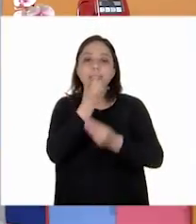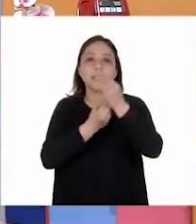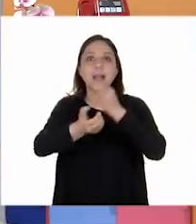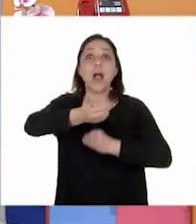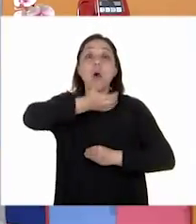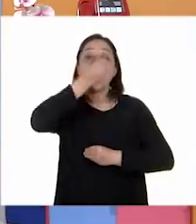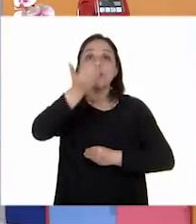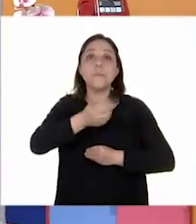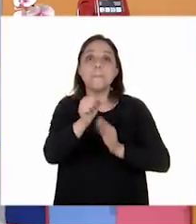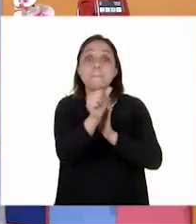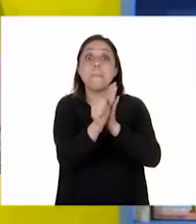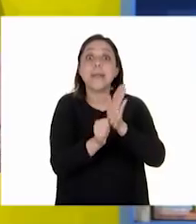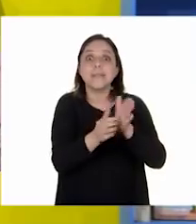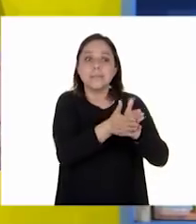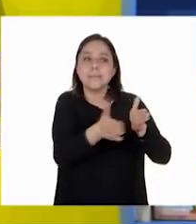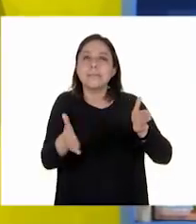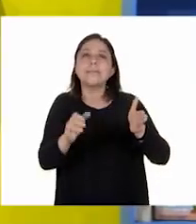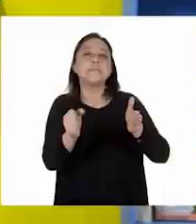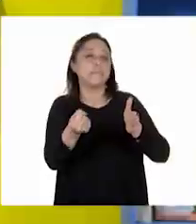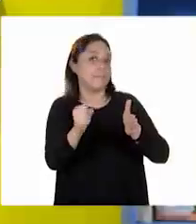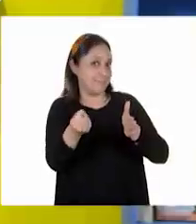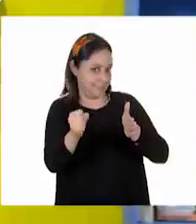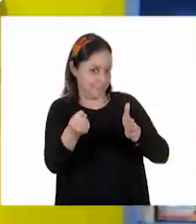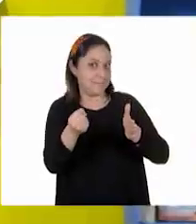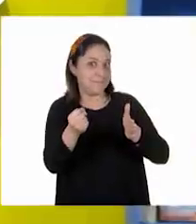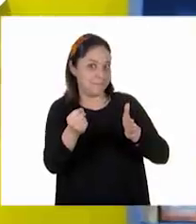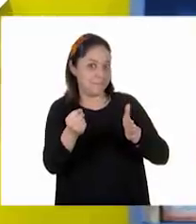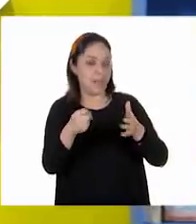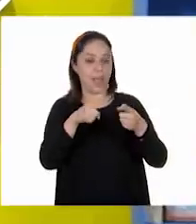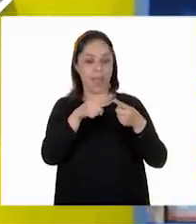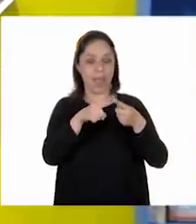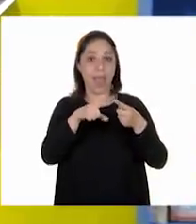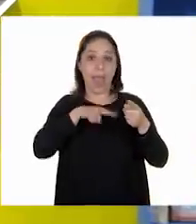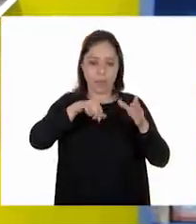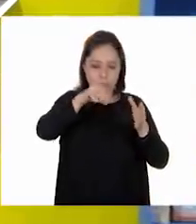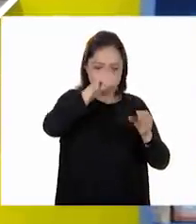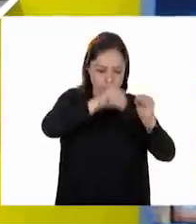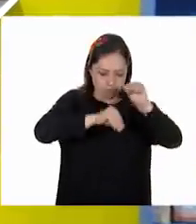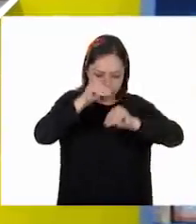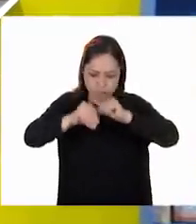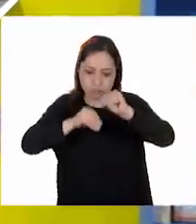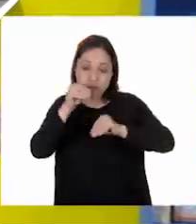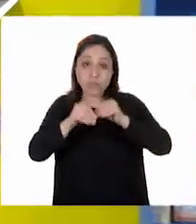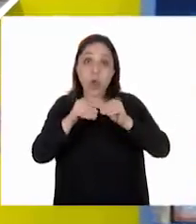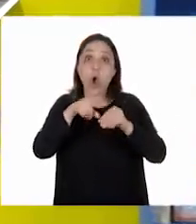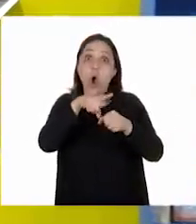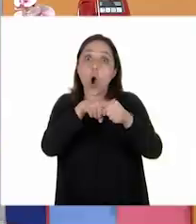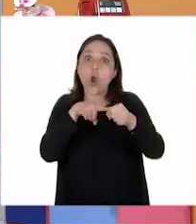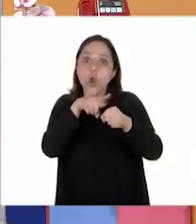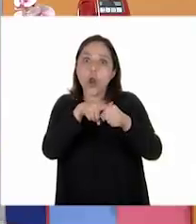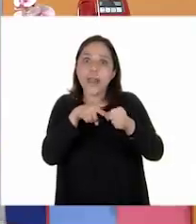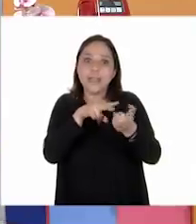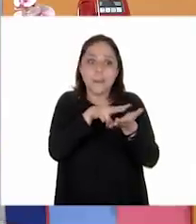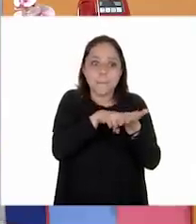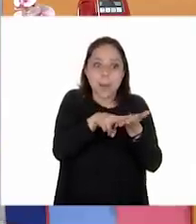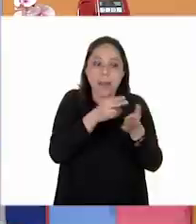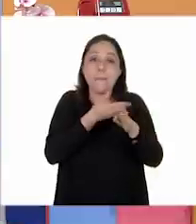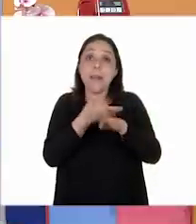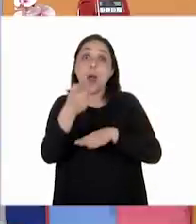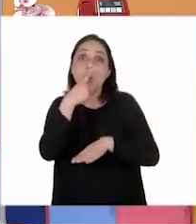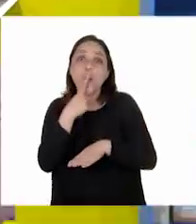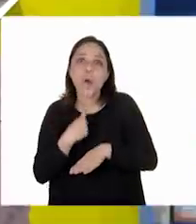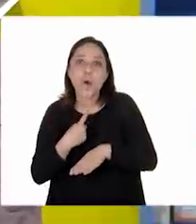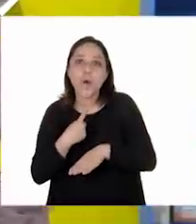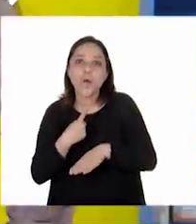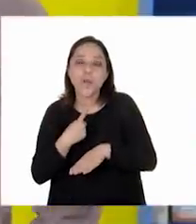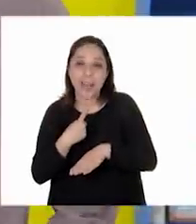septiembre. Ajá. Y está, tiene tres colores. Tiene tres colores. Verde, blanco y rojo. Y rojo.